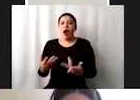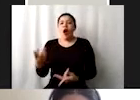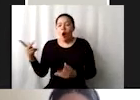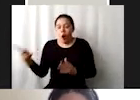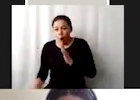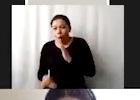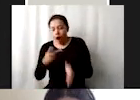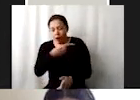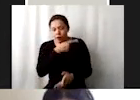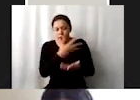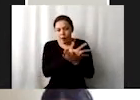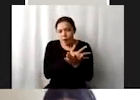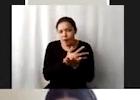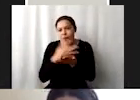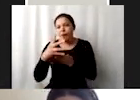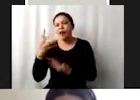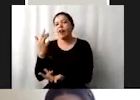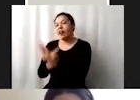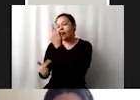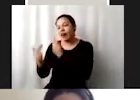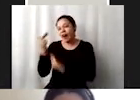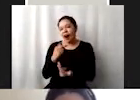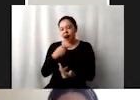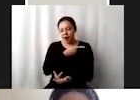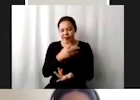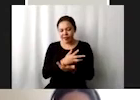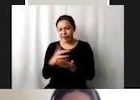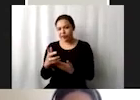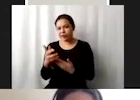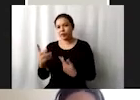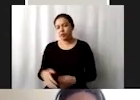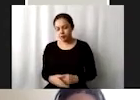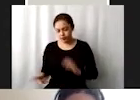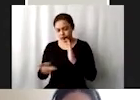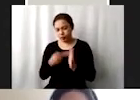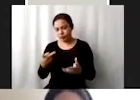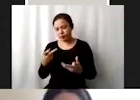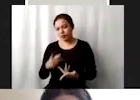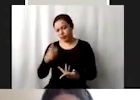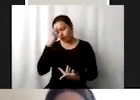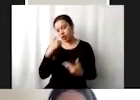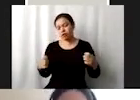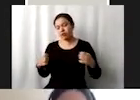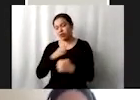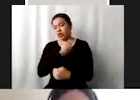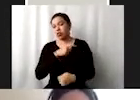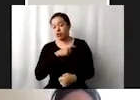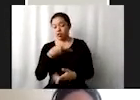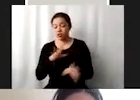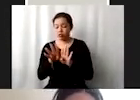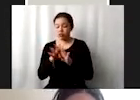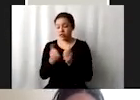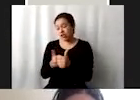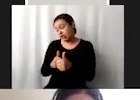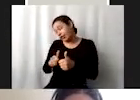pobreza extrema con esta métrica. Entonces, eso pues trae un retraso significativo